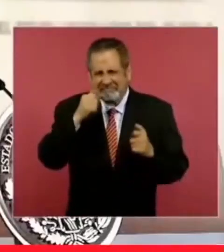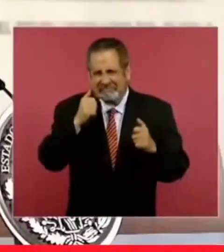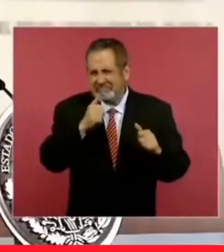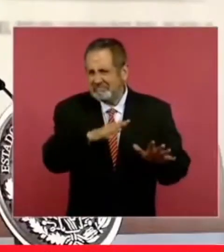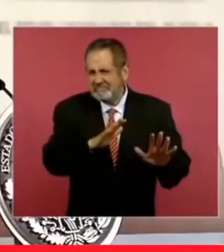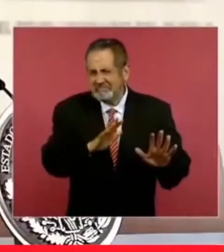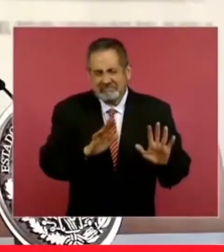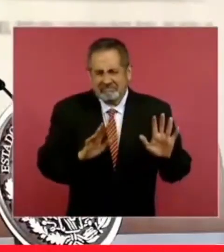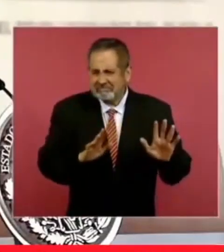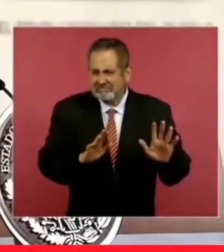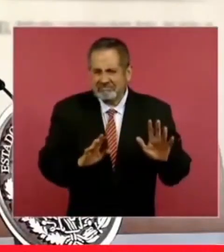la la la la la Gracias.